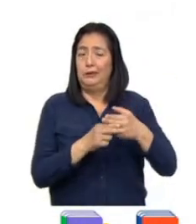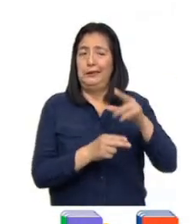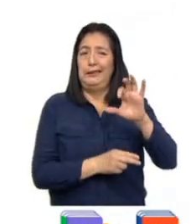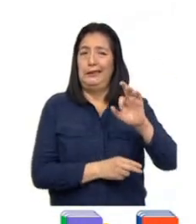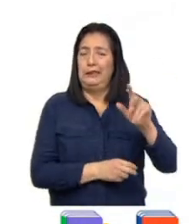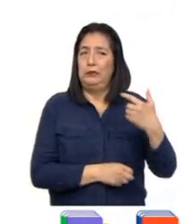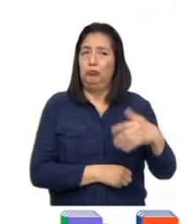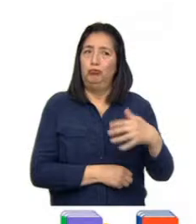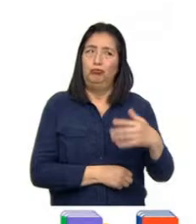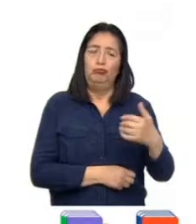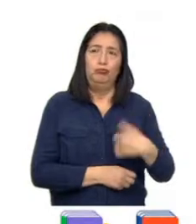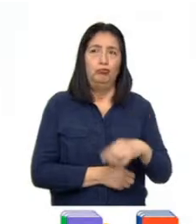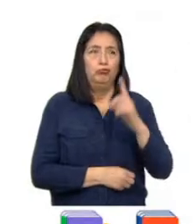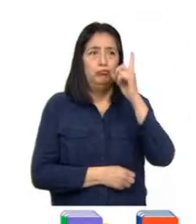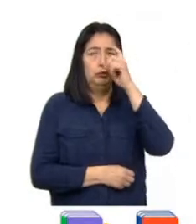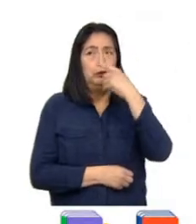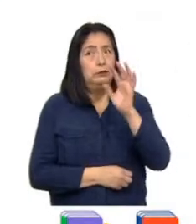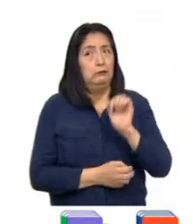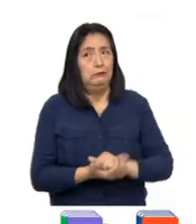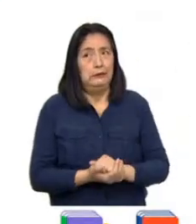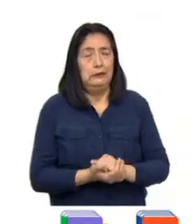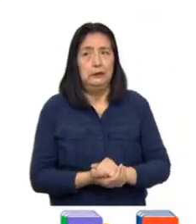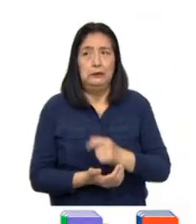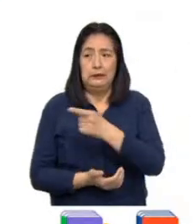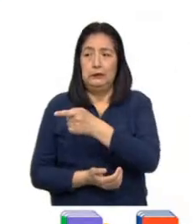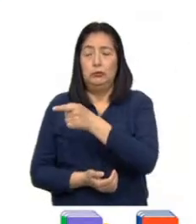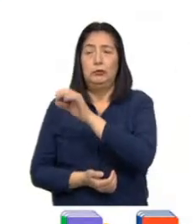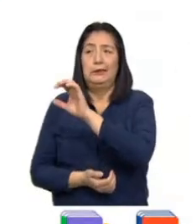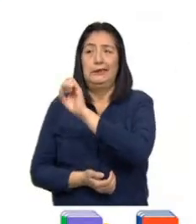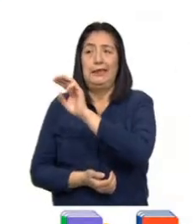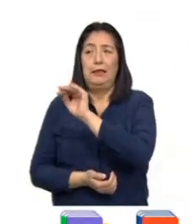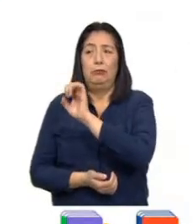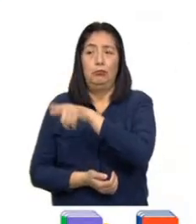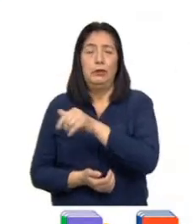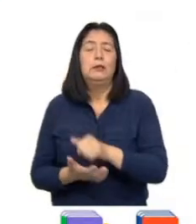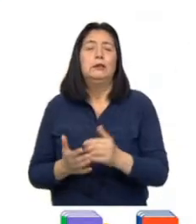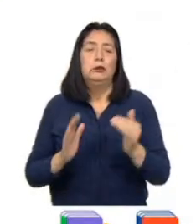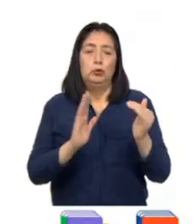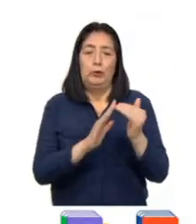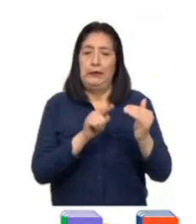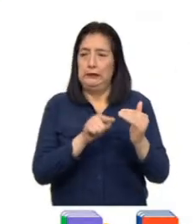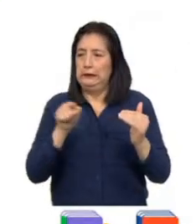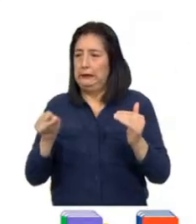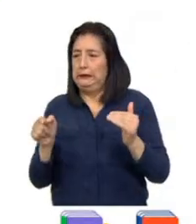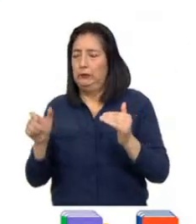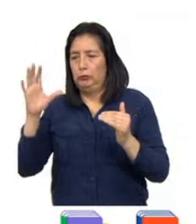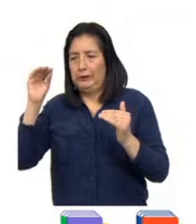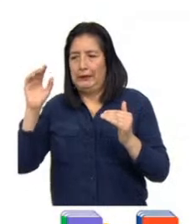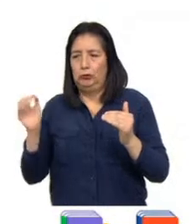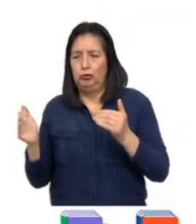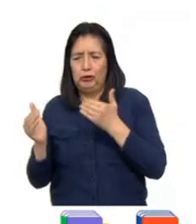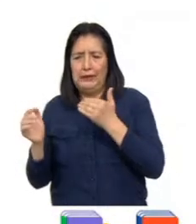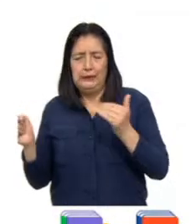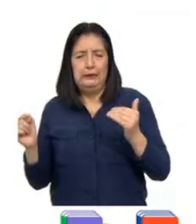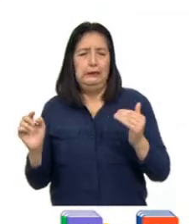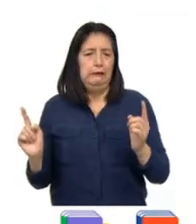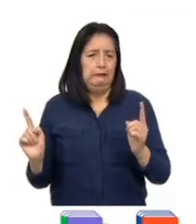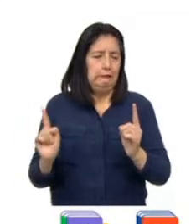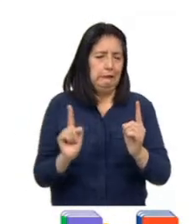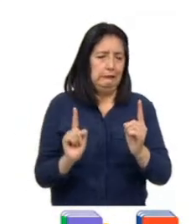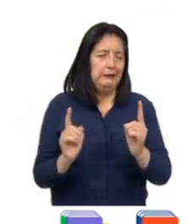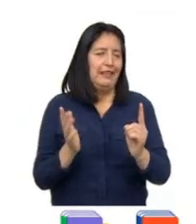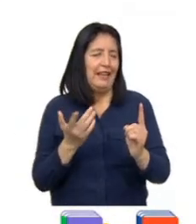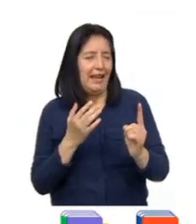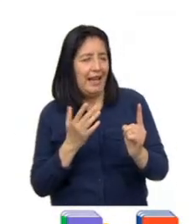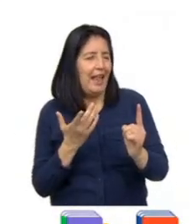enfrentar un evento muy difícil. Samuel, un chico que vivía cerca de su casa, empezó a molestarla, saludándola con